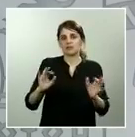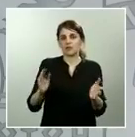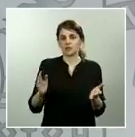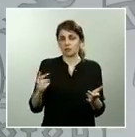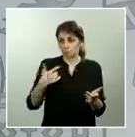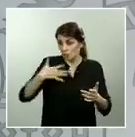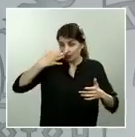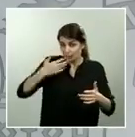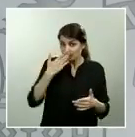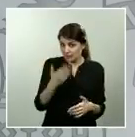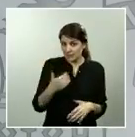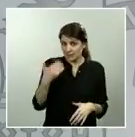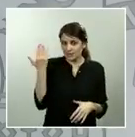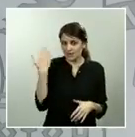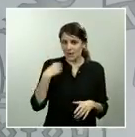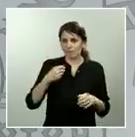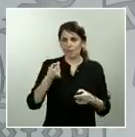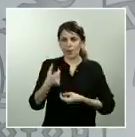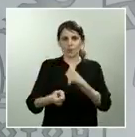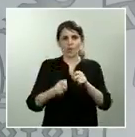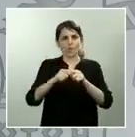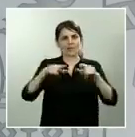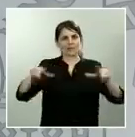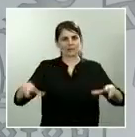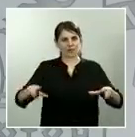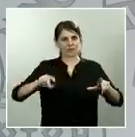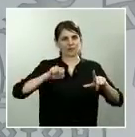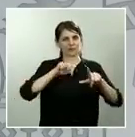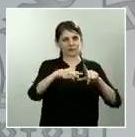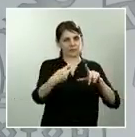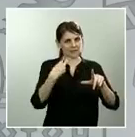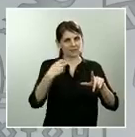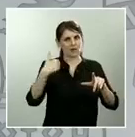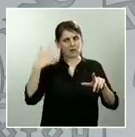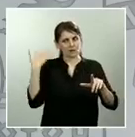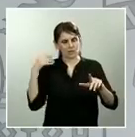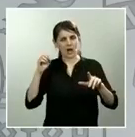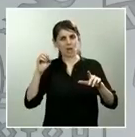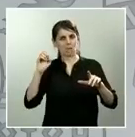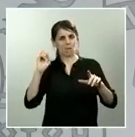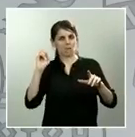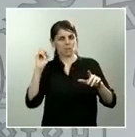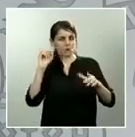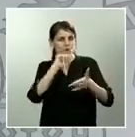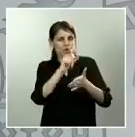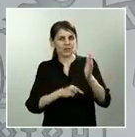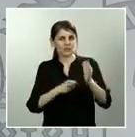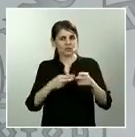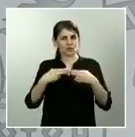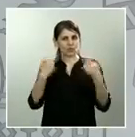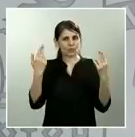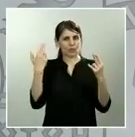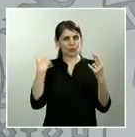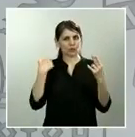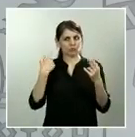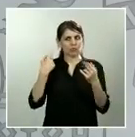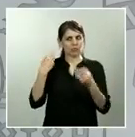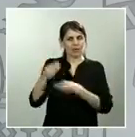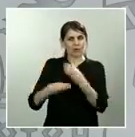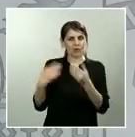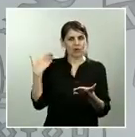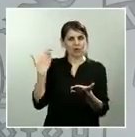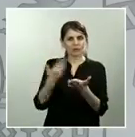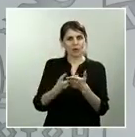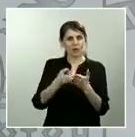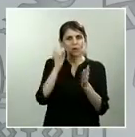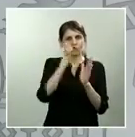plataforma determinados contratos que se han ido celebrando en los días pasados pero como no lo puedo asegurar tampoco quiero comprometerme con